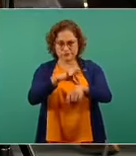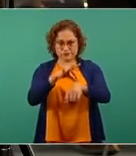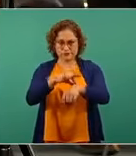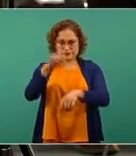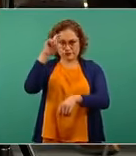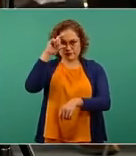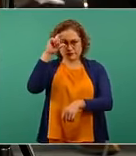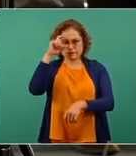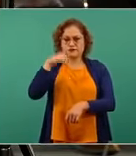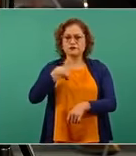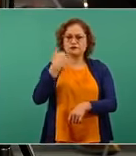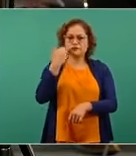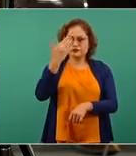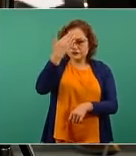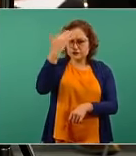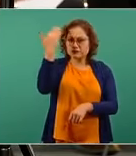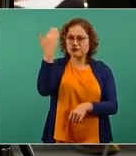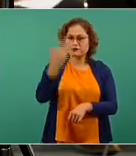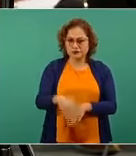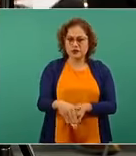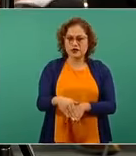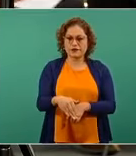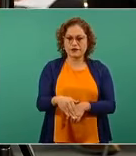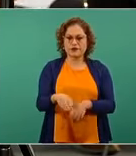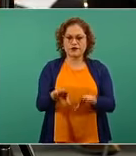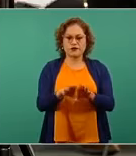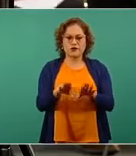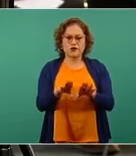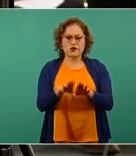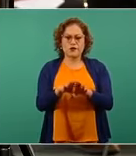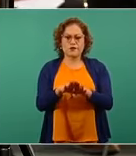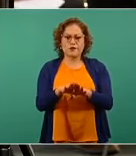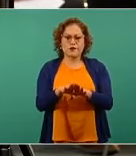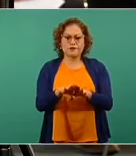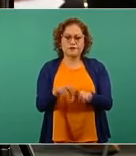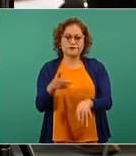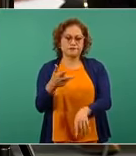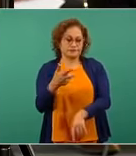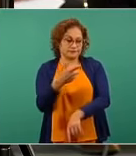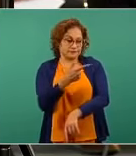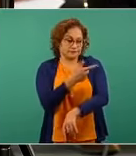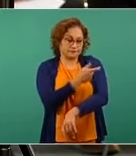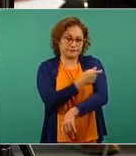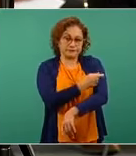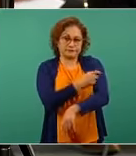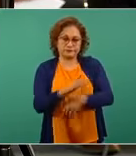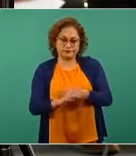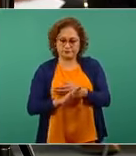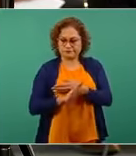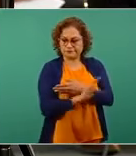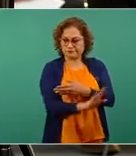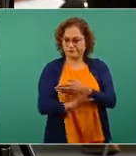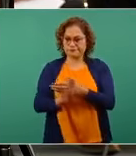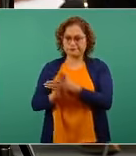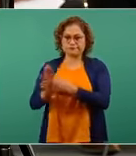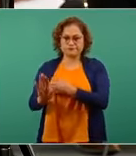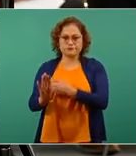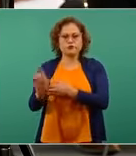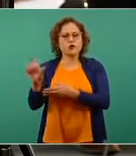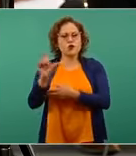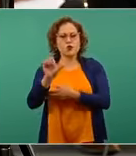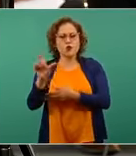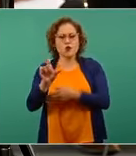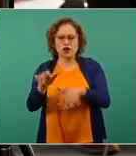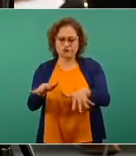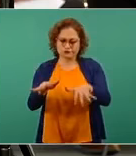inmunidad esterilizante solamente se va a alcanzar o se va a ver su real efecto cuando